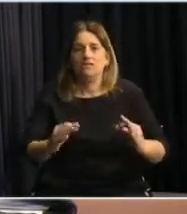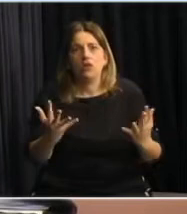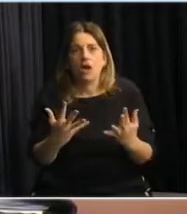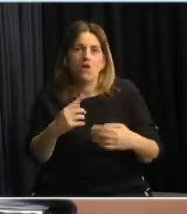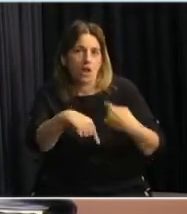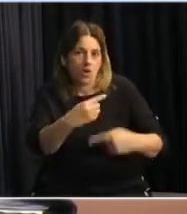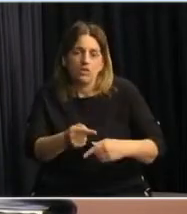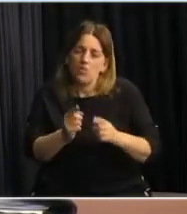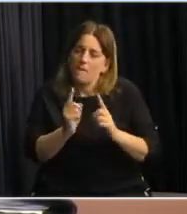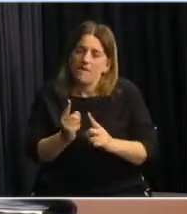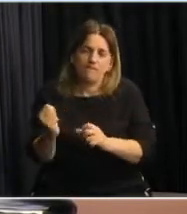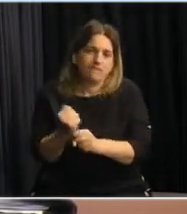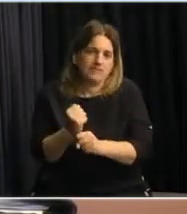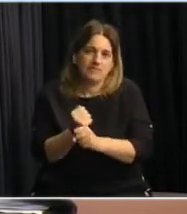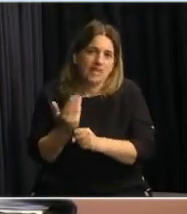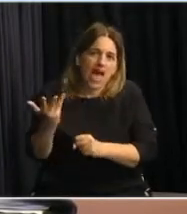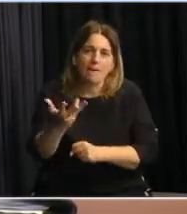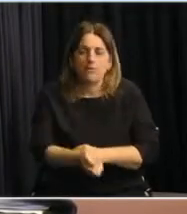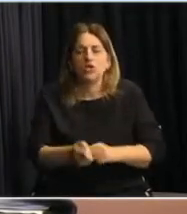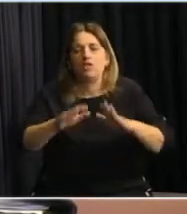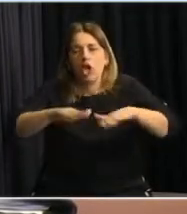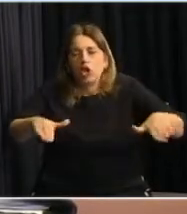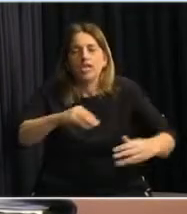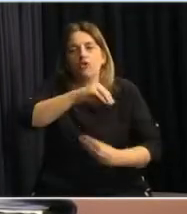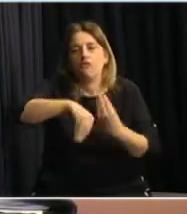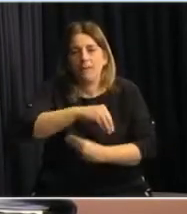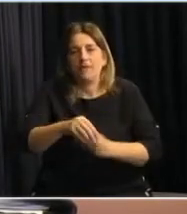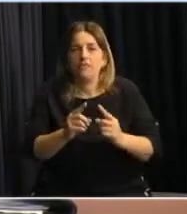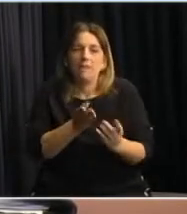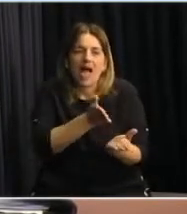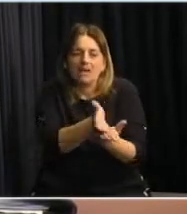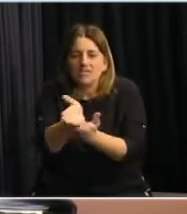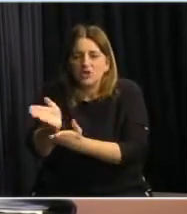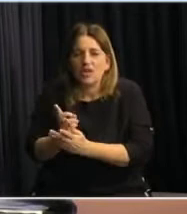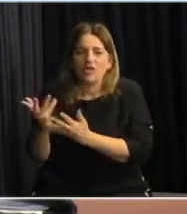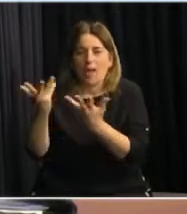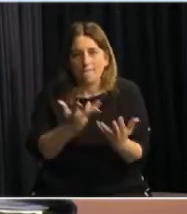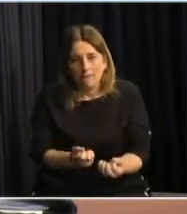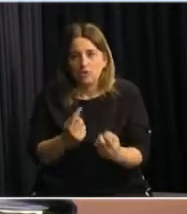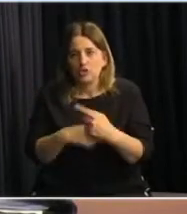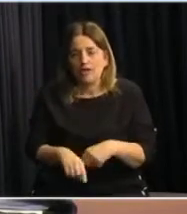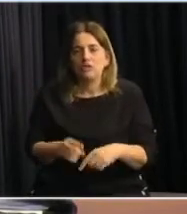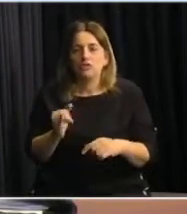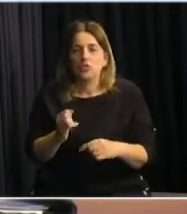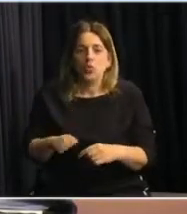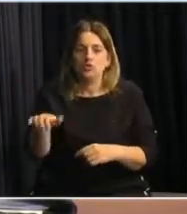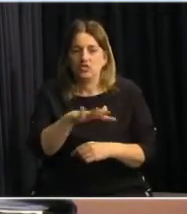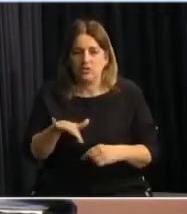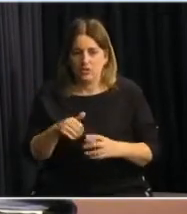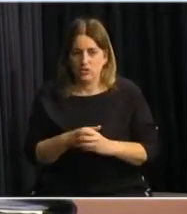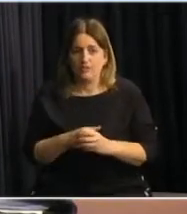tendiéndole la mano a nuestros niños, a nuestras familias, asesorándolos y ayudándolos en esta situación.